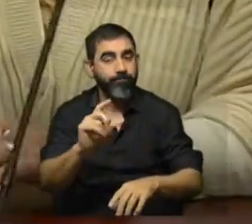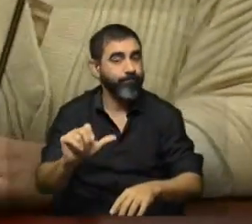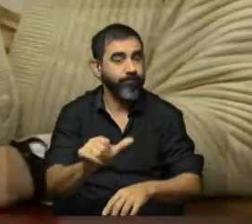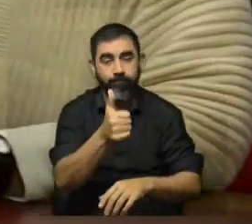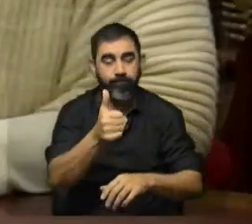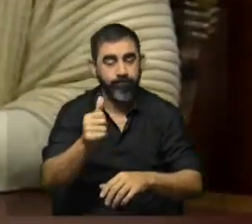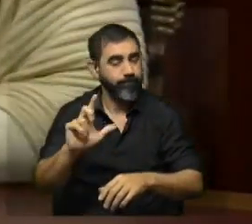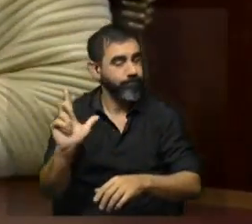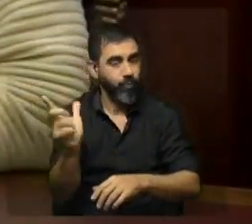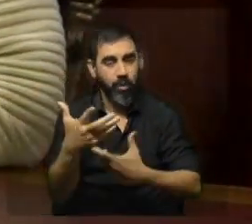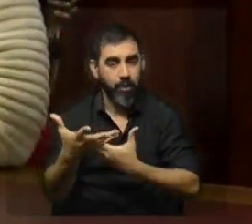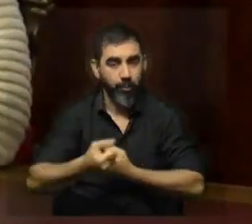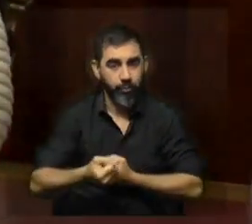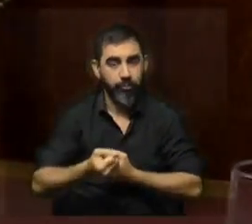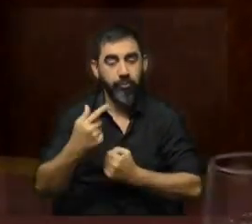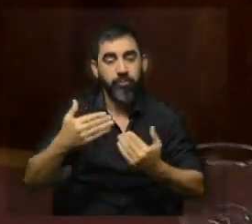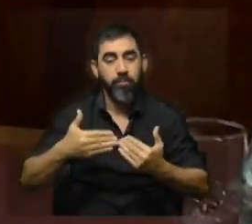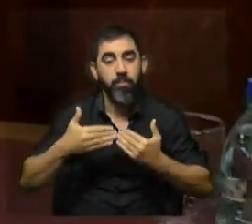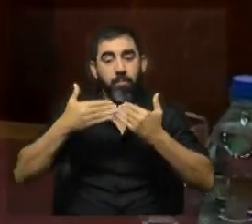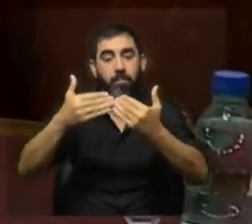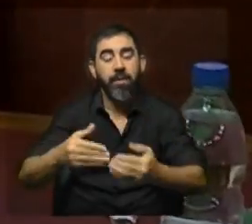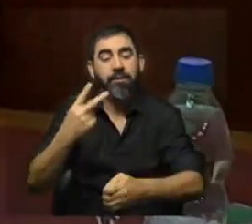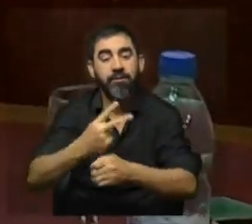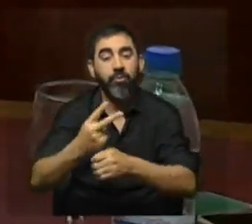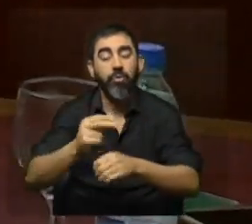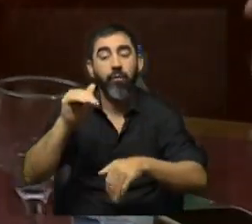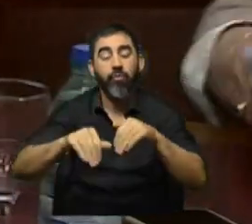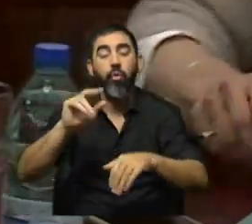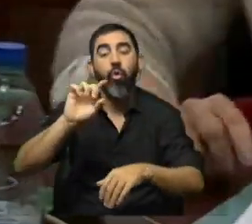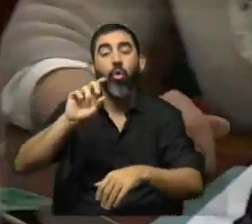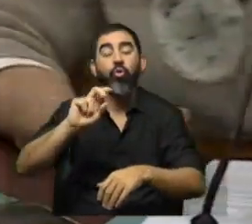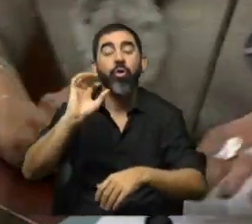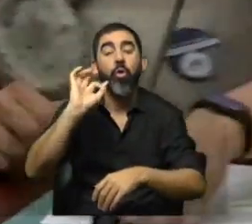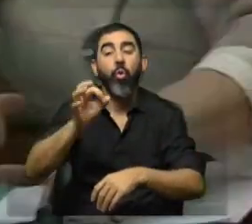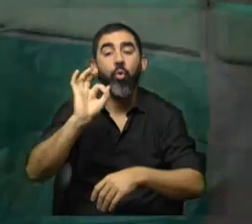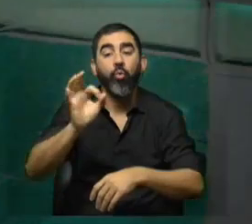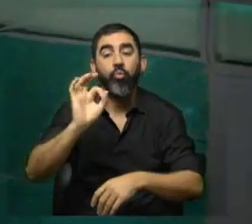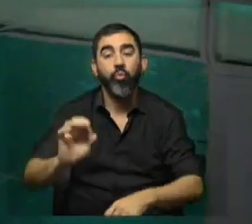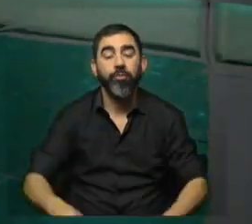respaldo necesario, por lo cual se postergó entonces la segunda vuelta para el día 12 de octubre.